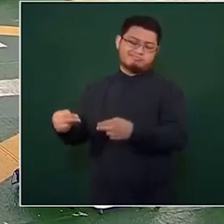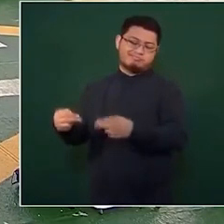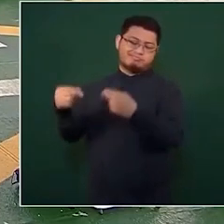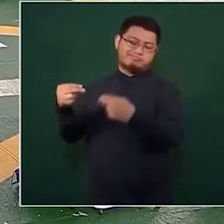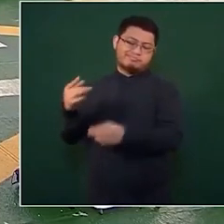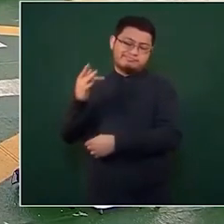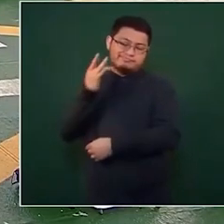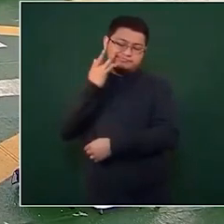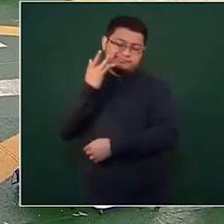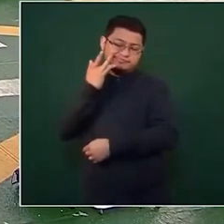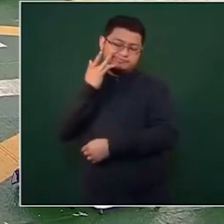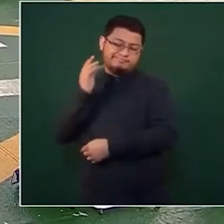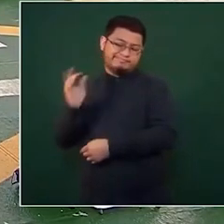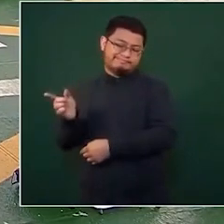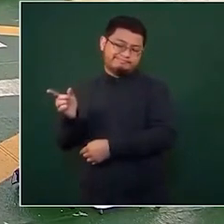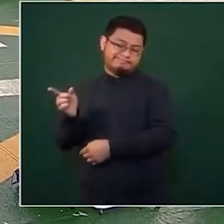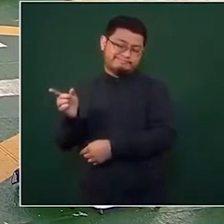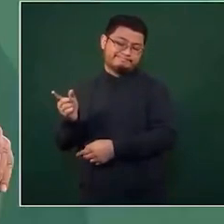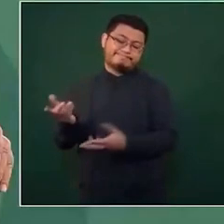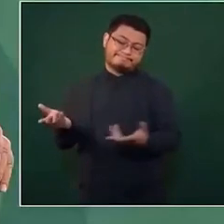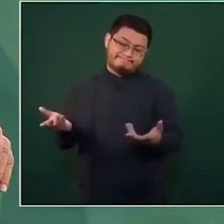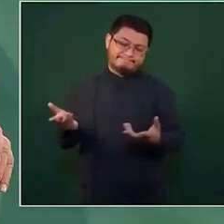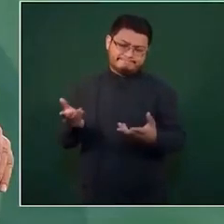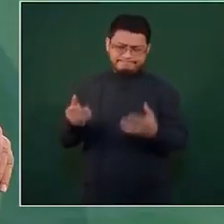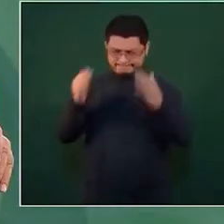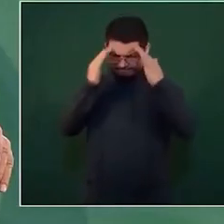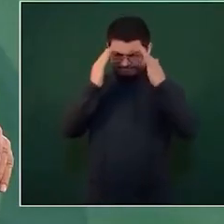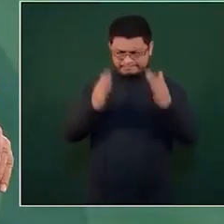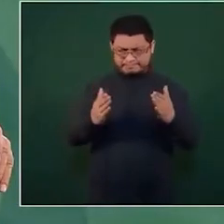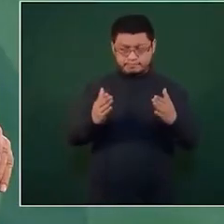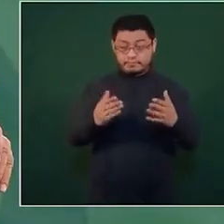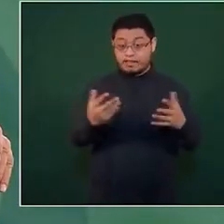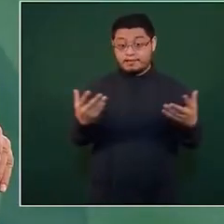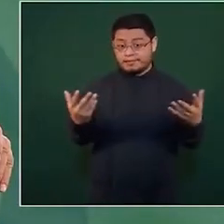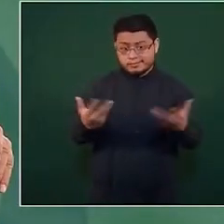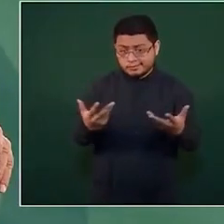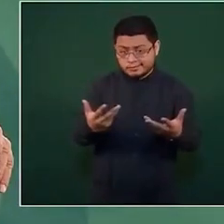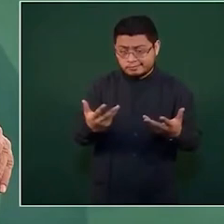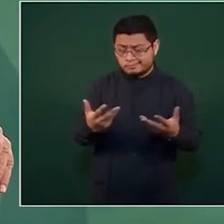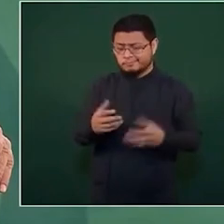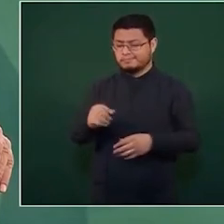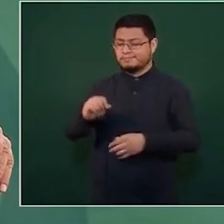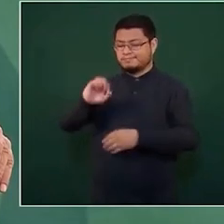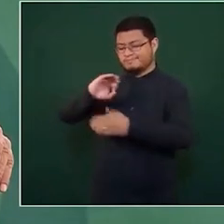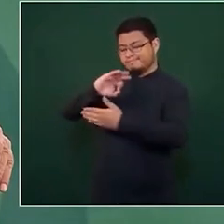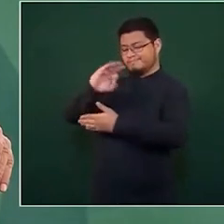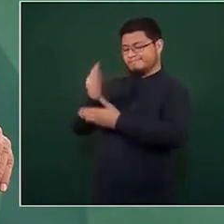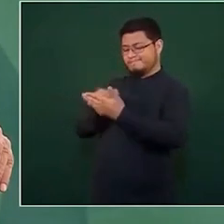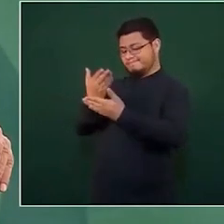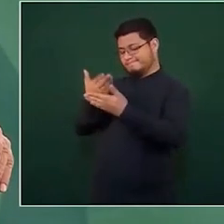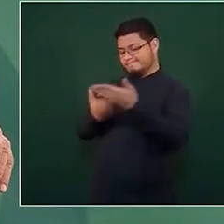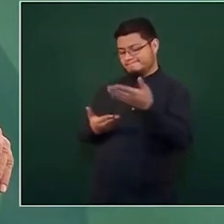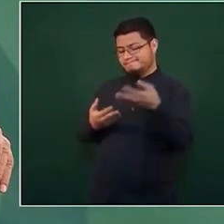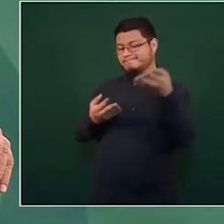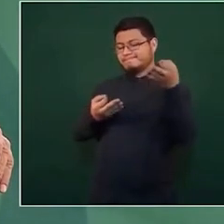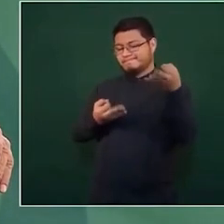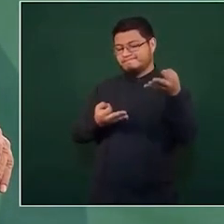dedicados a emitir facturas falsas a defraudar